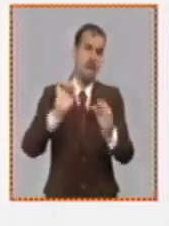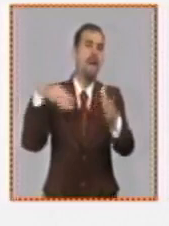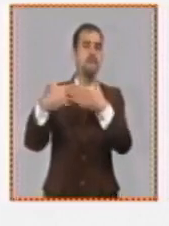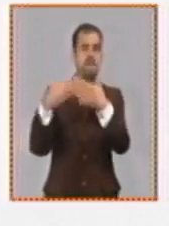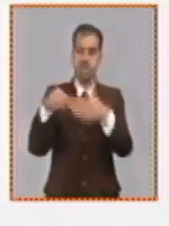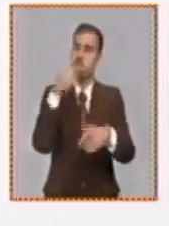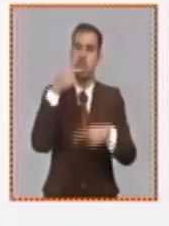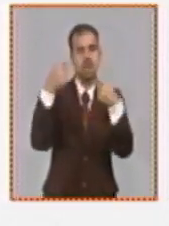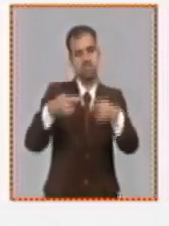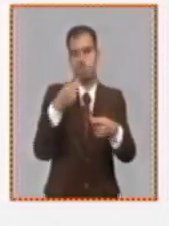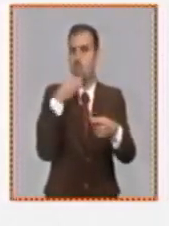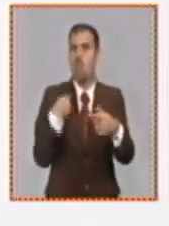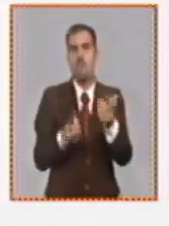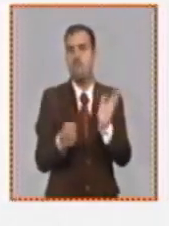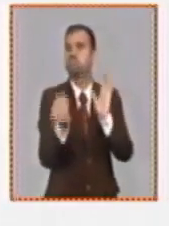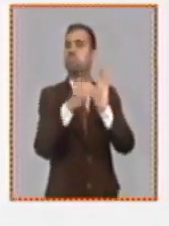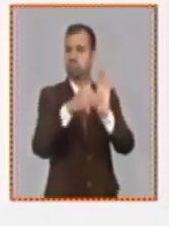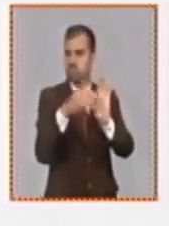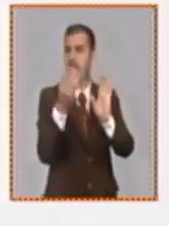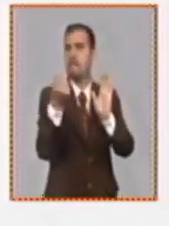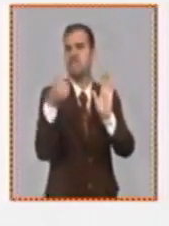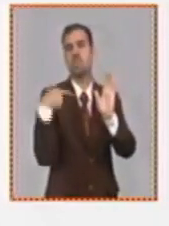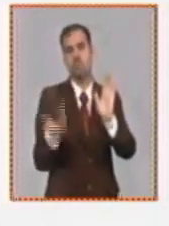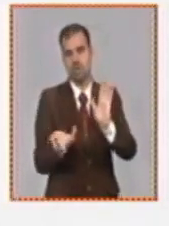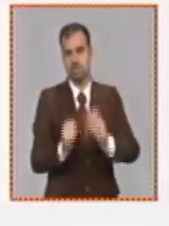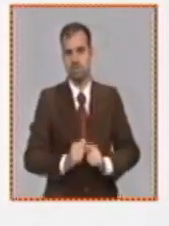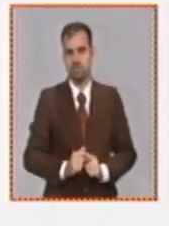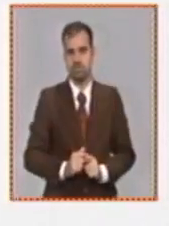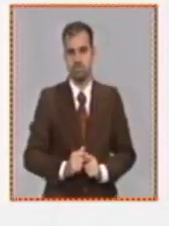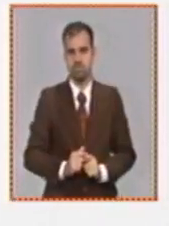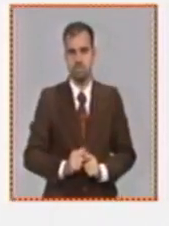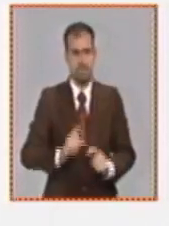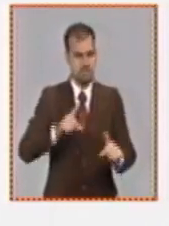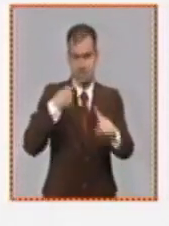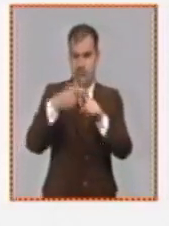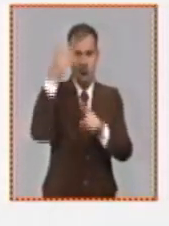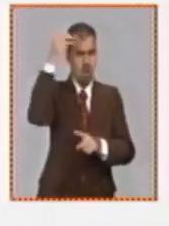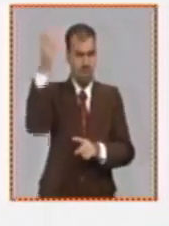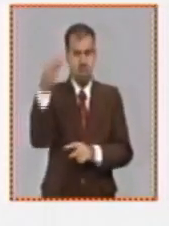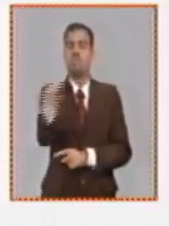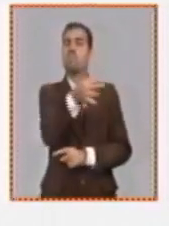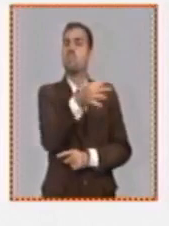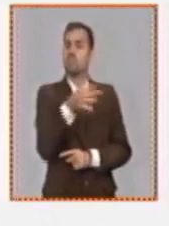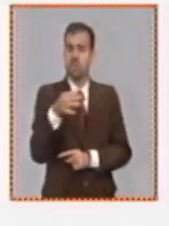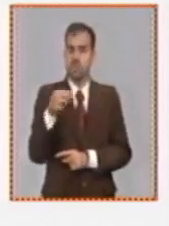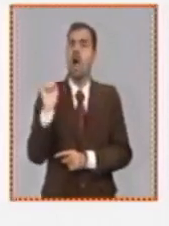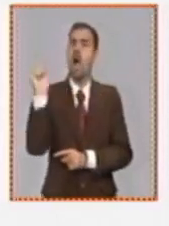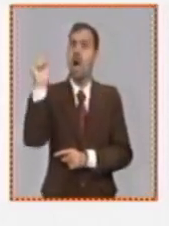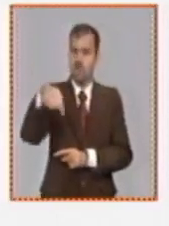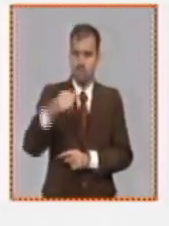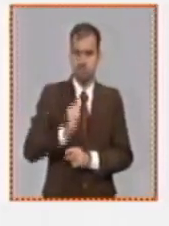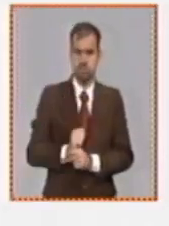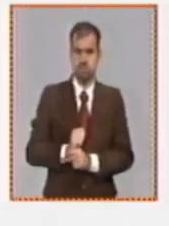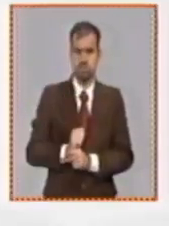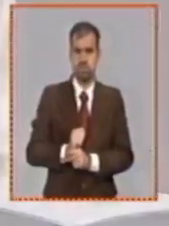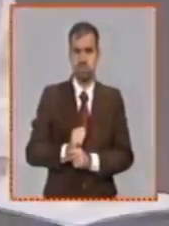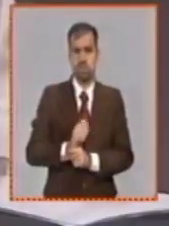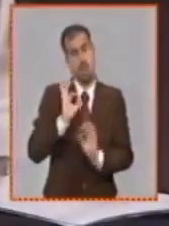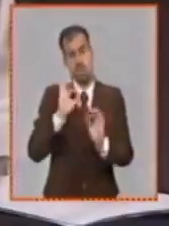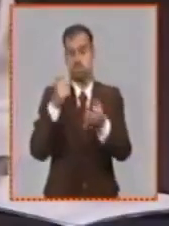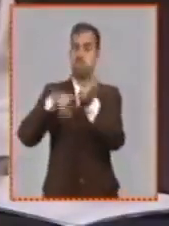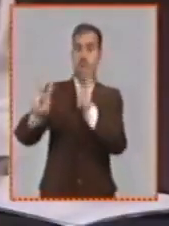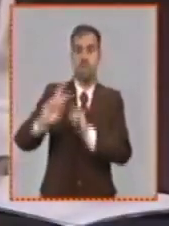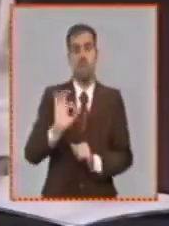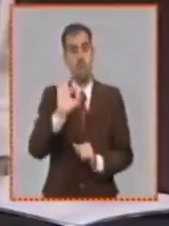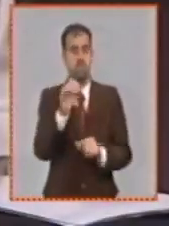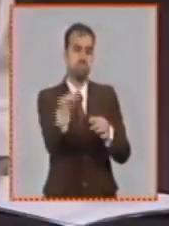empresarial en cuanto a la fijación de sus precios y de los gobiernos locales también, sea a nivel de consejos provinciales o de